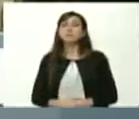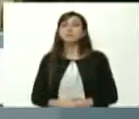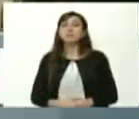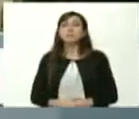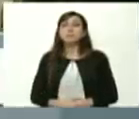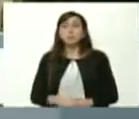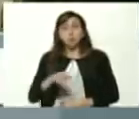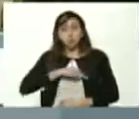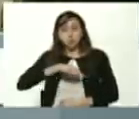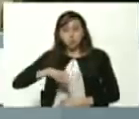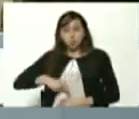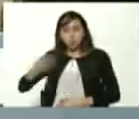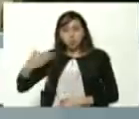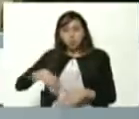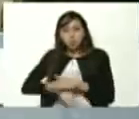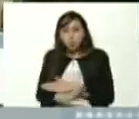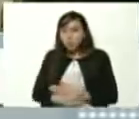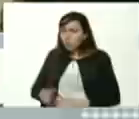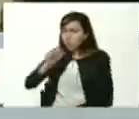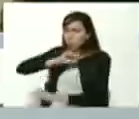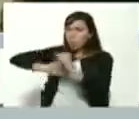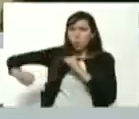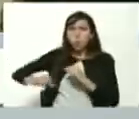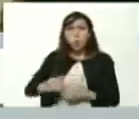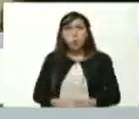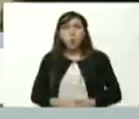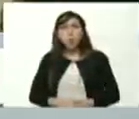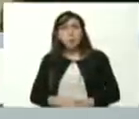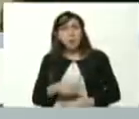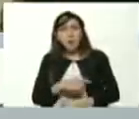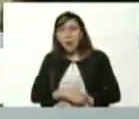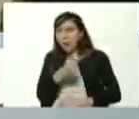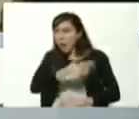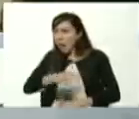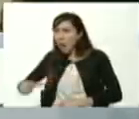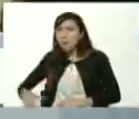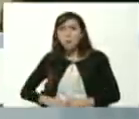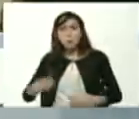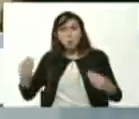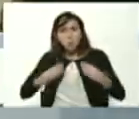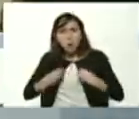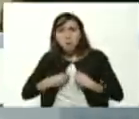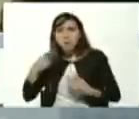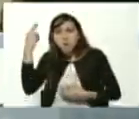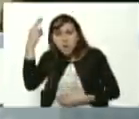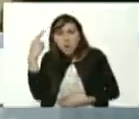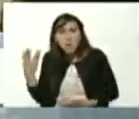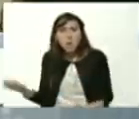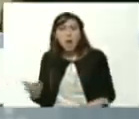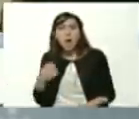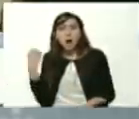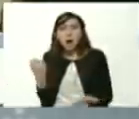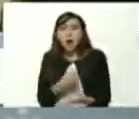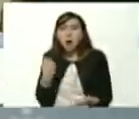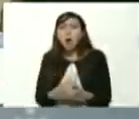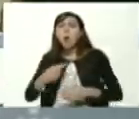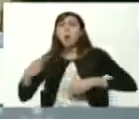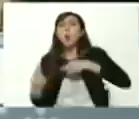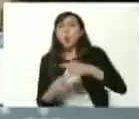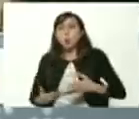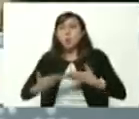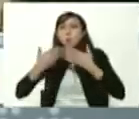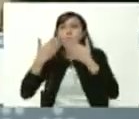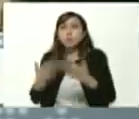nosotros venimos del combate cuerpo a cuerpo con la vida con la realidad por la revolución